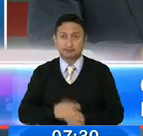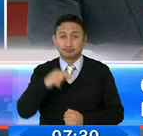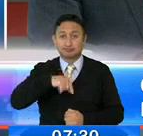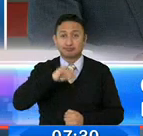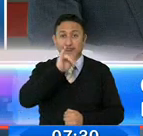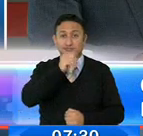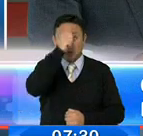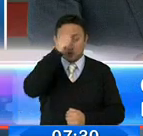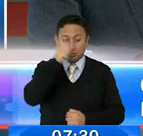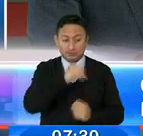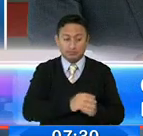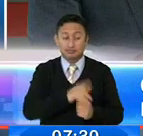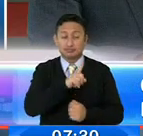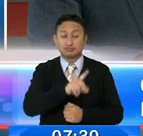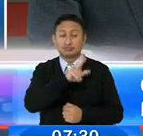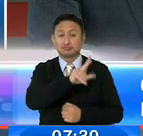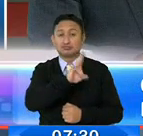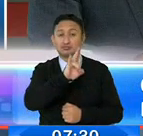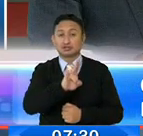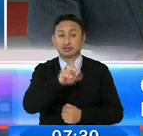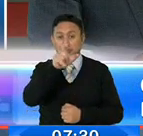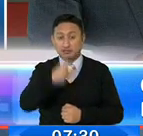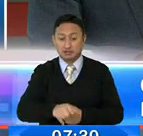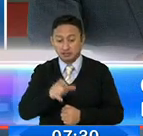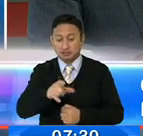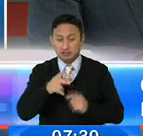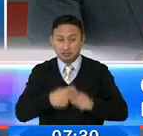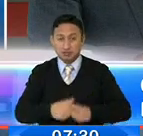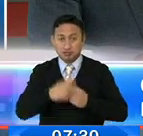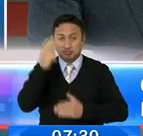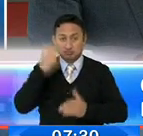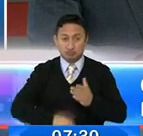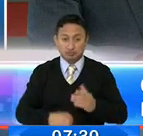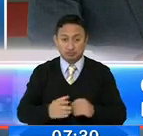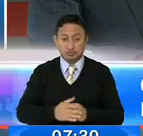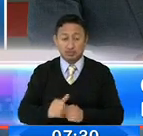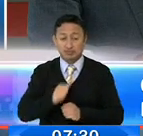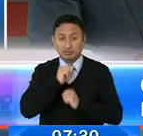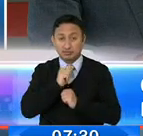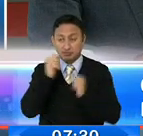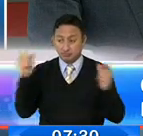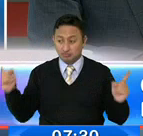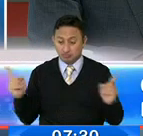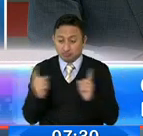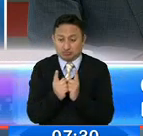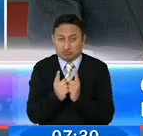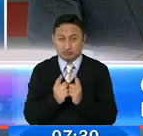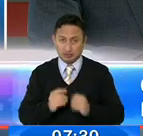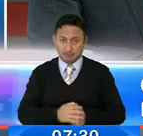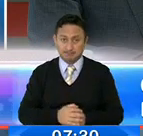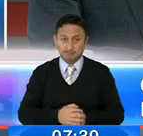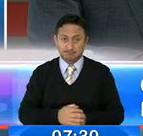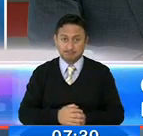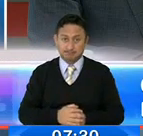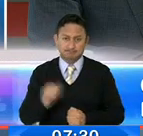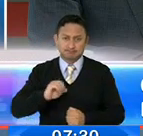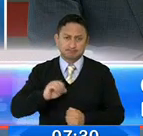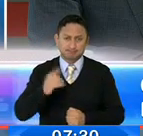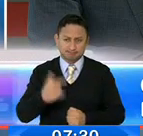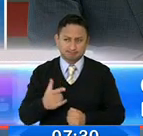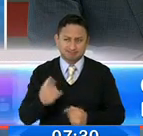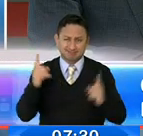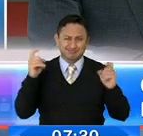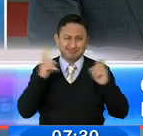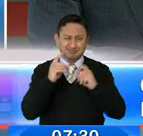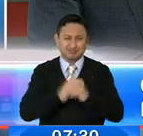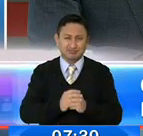semana, tenemos 137 personas con acto de inicio por no respetar el distanciamiento social. Y también, bueno, ahí se nos complica un poco,